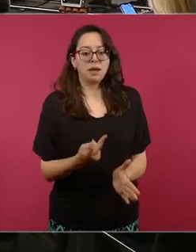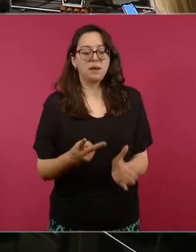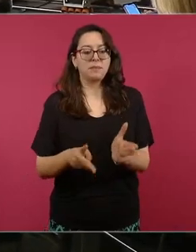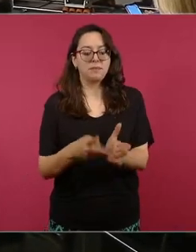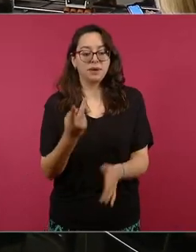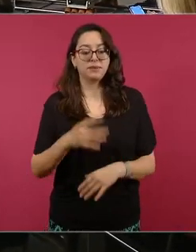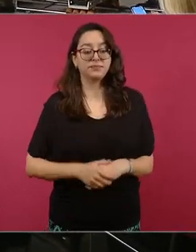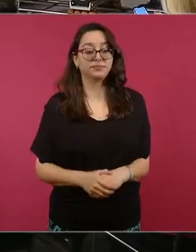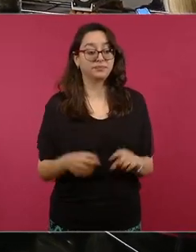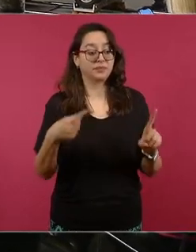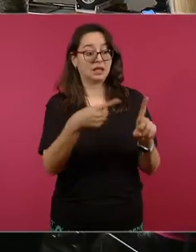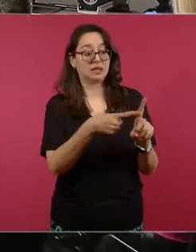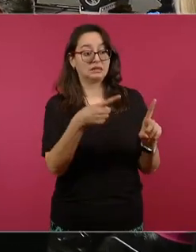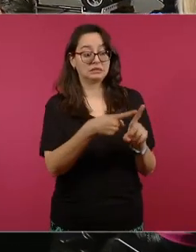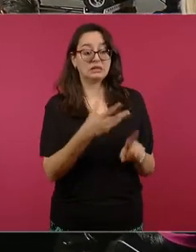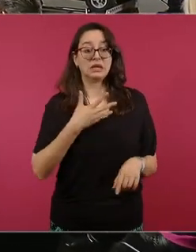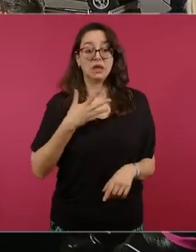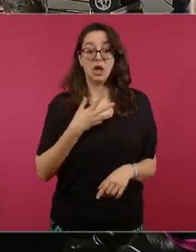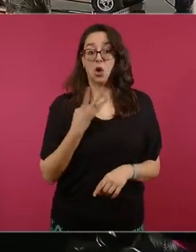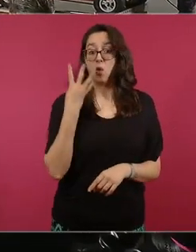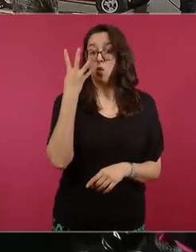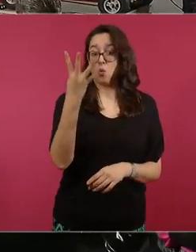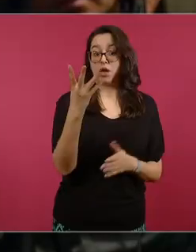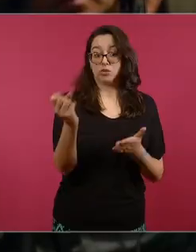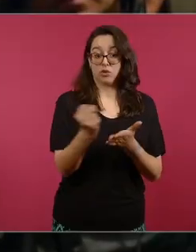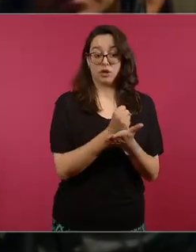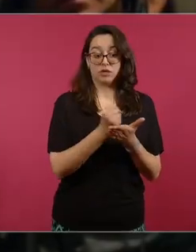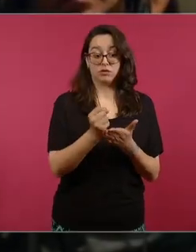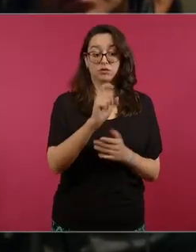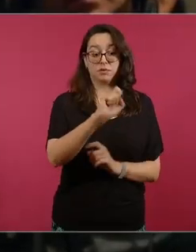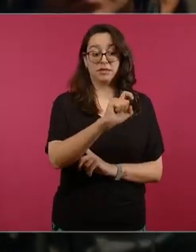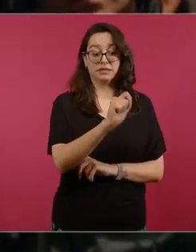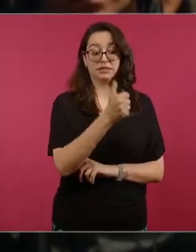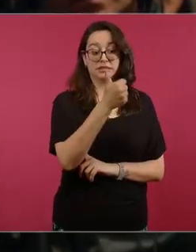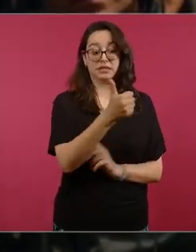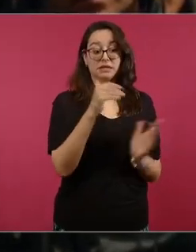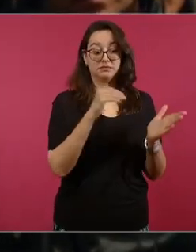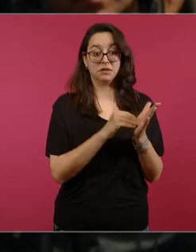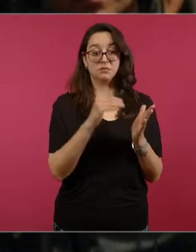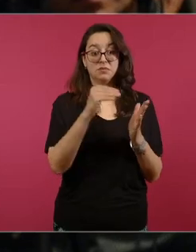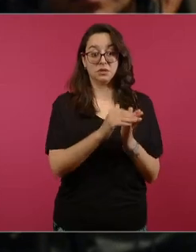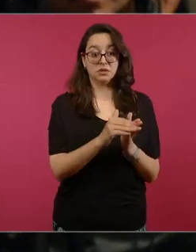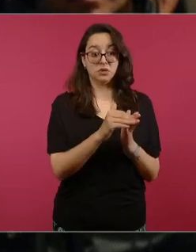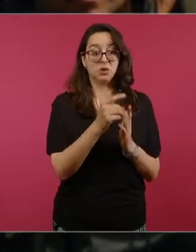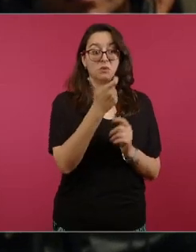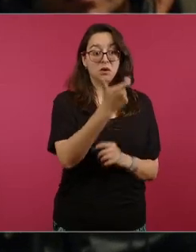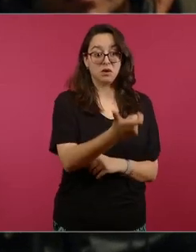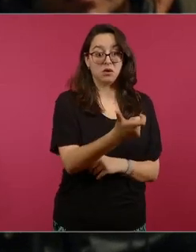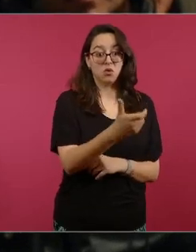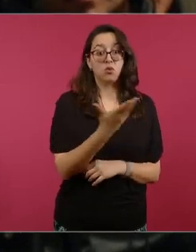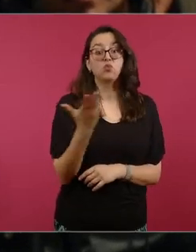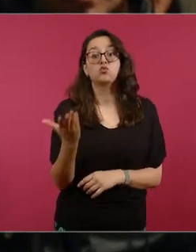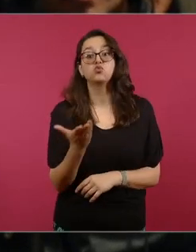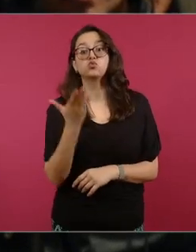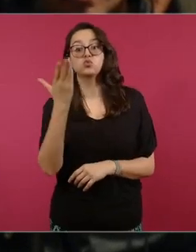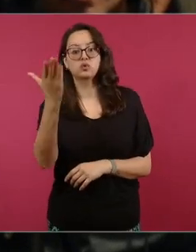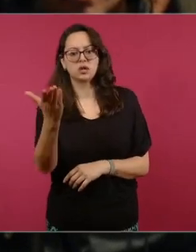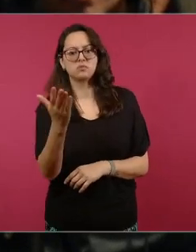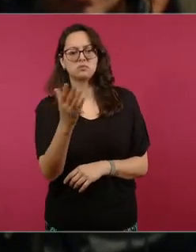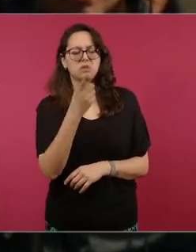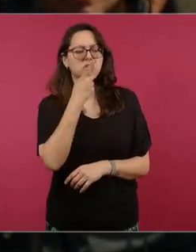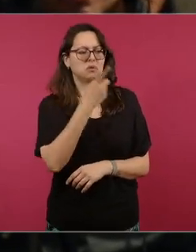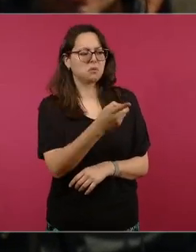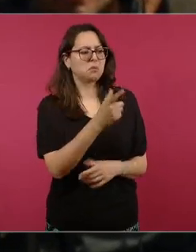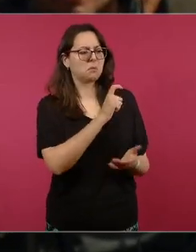créditos fiscales por 26 mil 800 millones de pesos a los que usted ofreció una quita